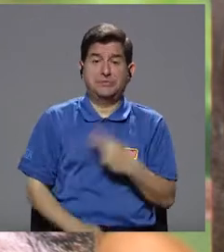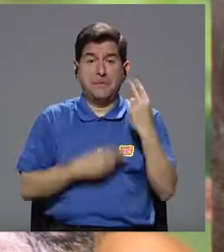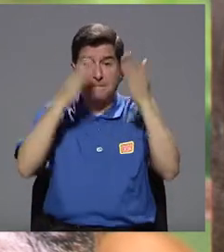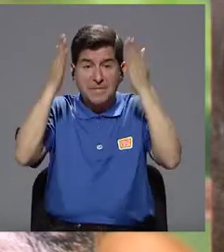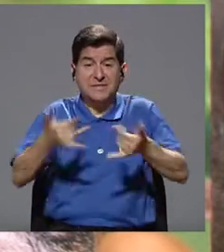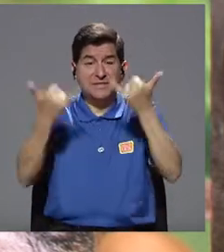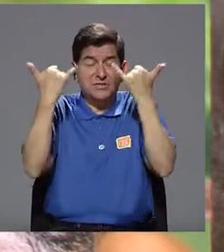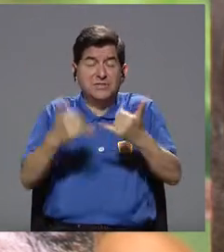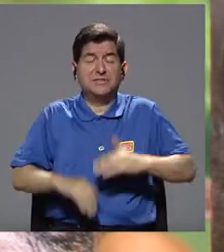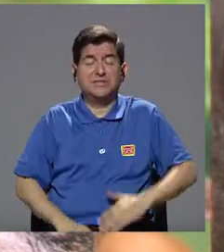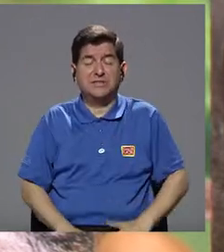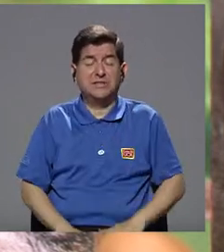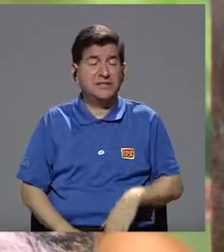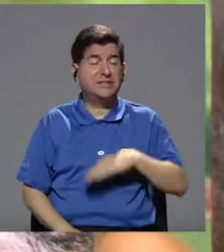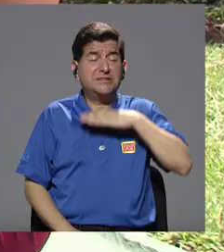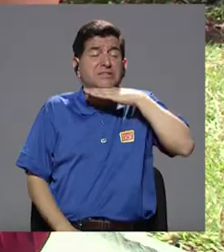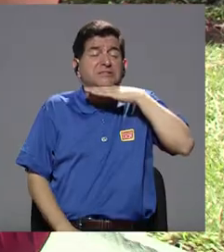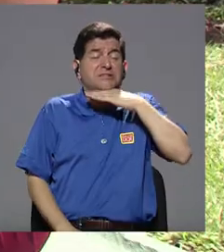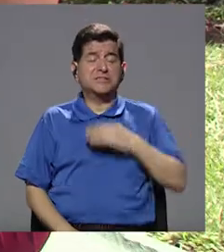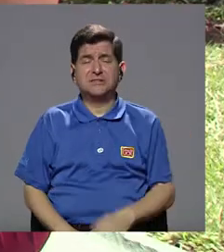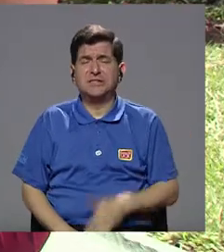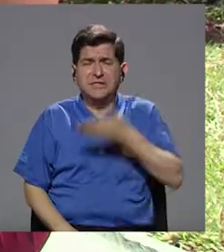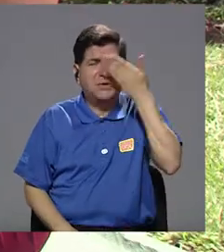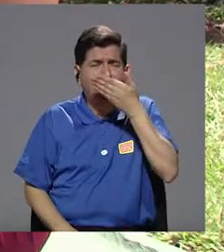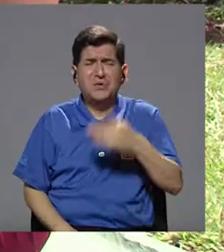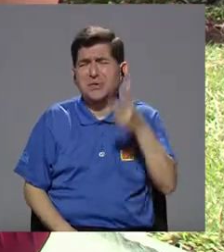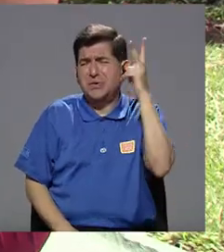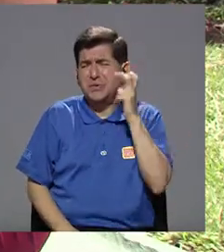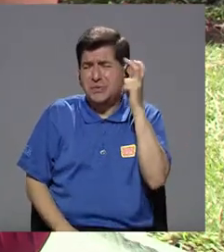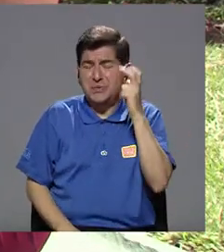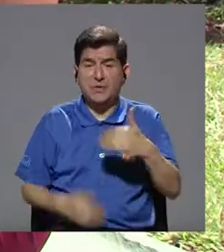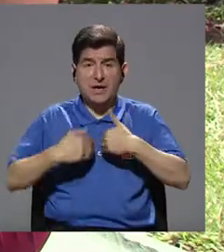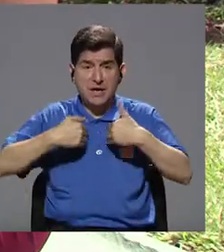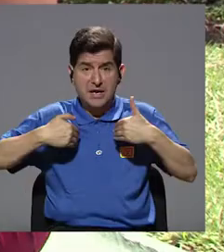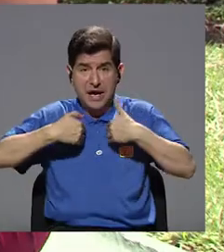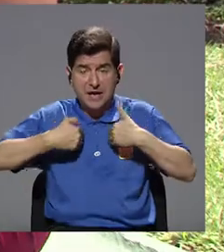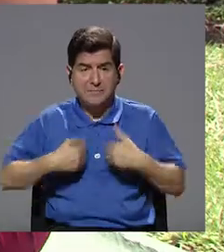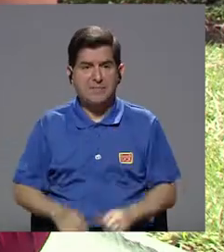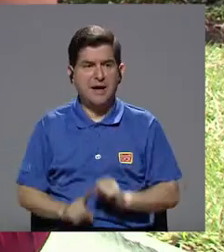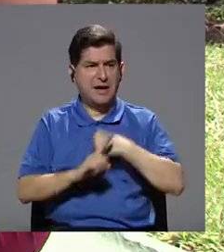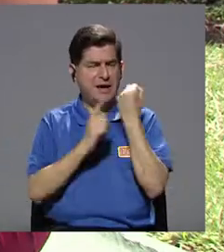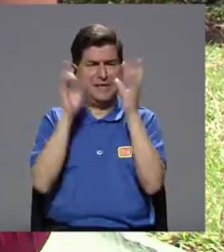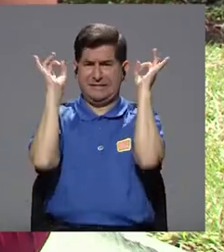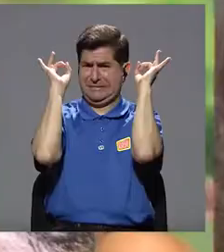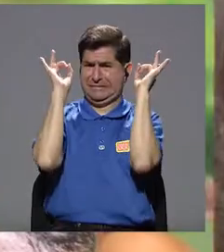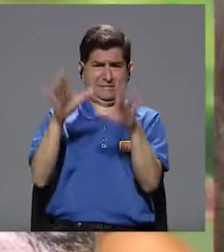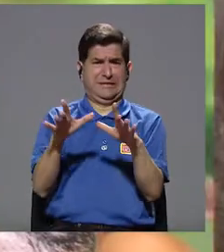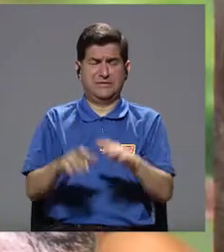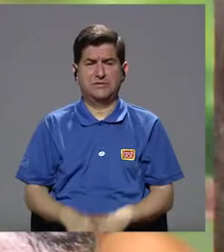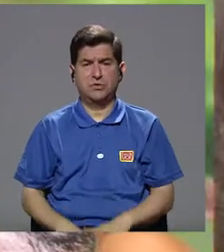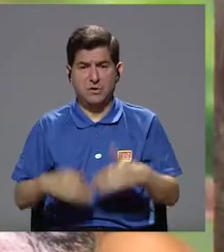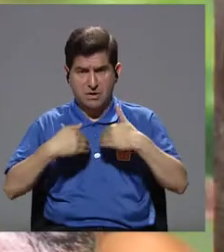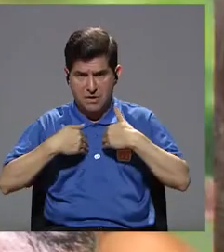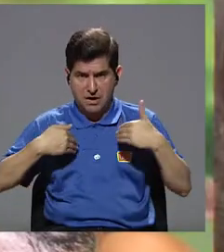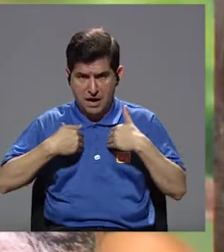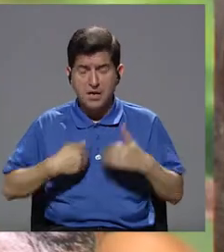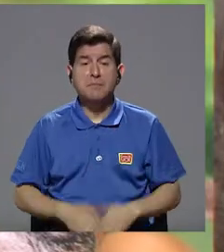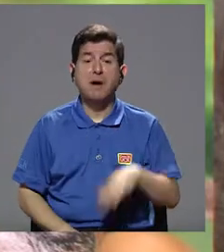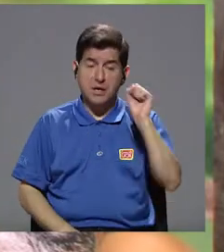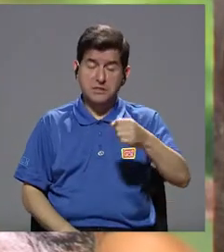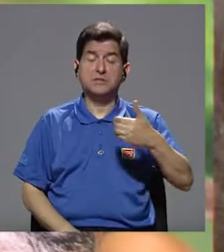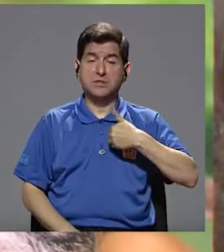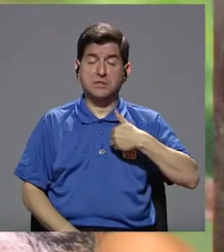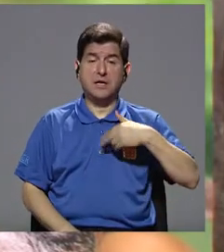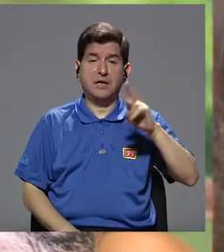vecinos, por supuesto, ya no soportaban los olores, los ruidos. Y segundo, que los animales estaban en pésimas condiciones. Estos animales eran de